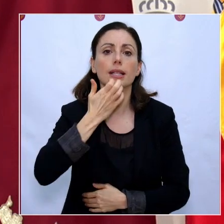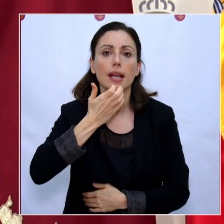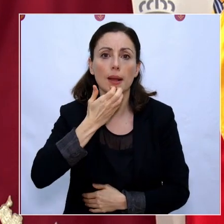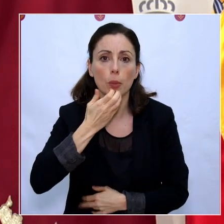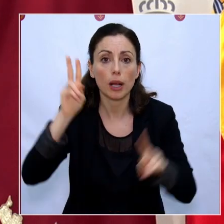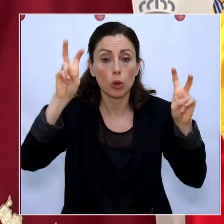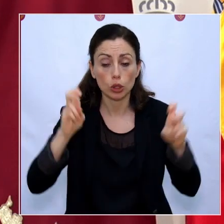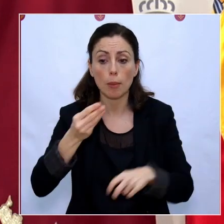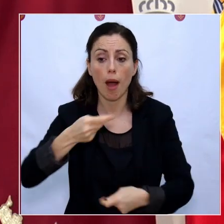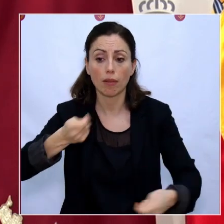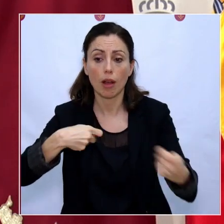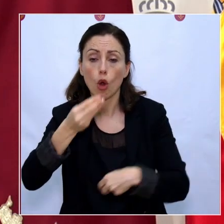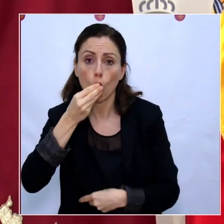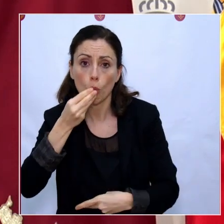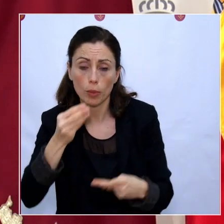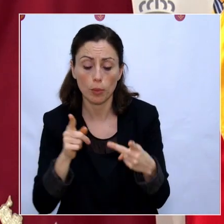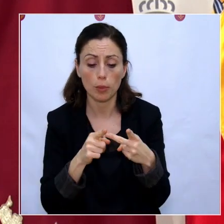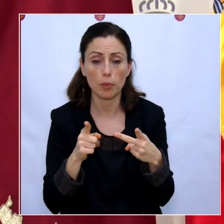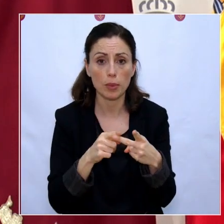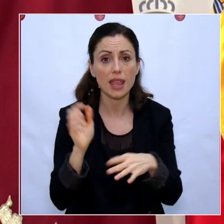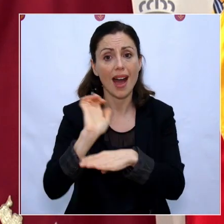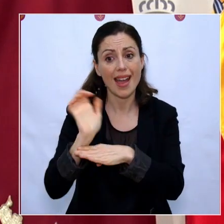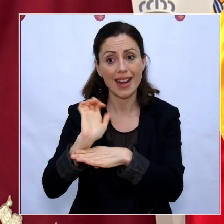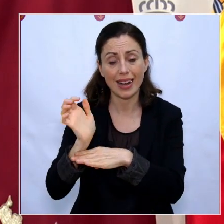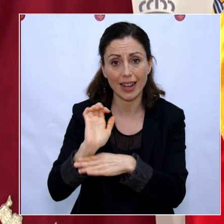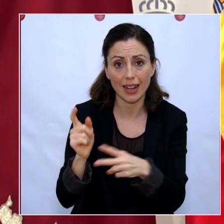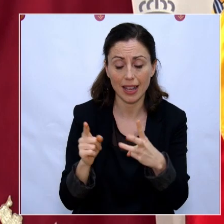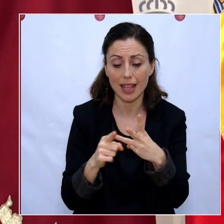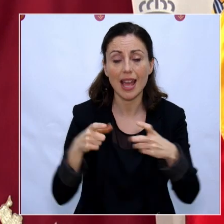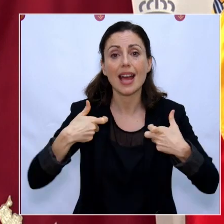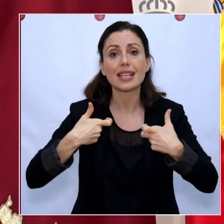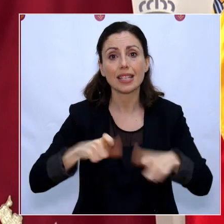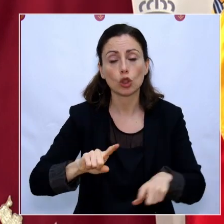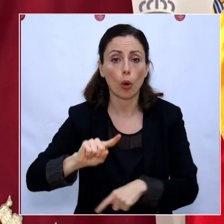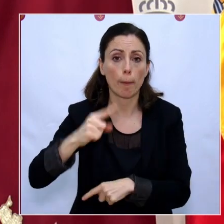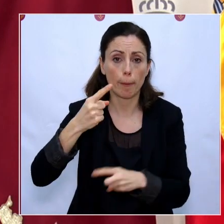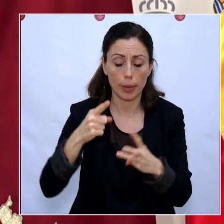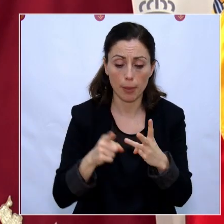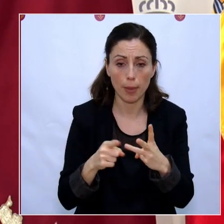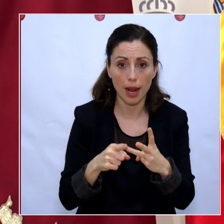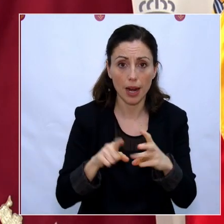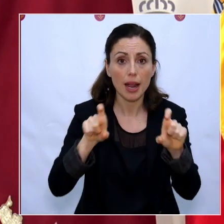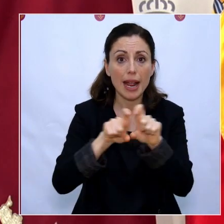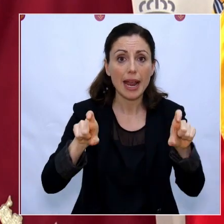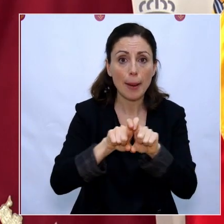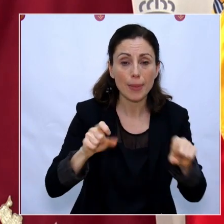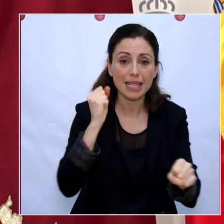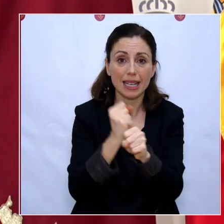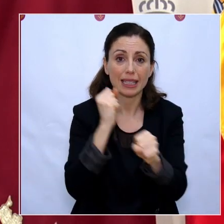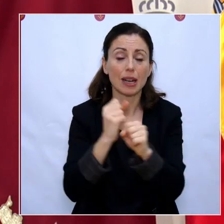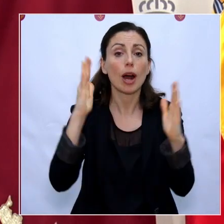alimentaria, la industria energética, el sector primario, las empresas de trabajo temporal que